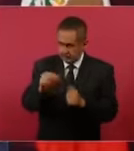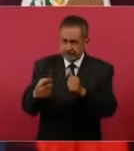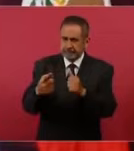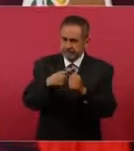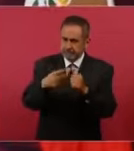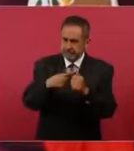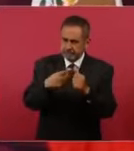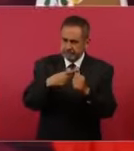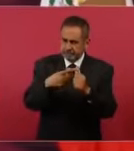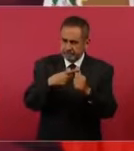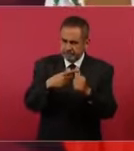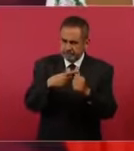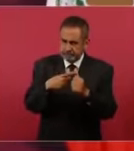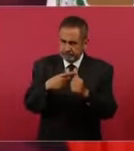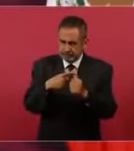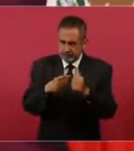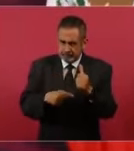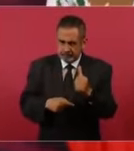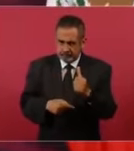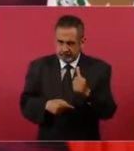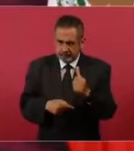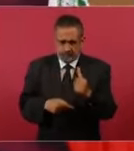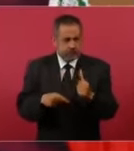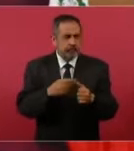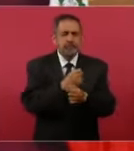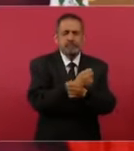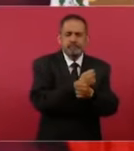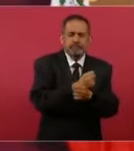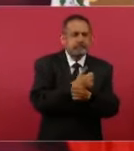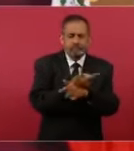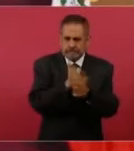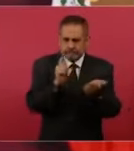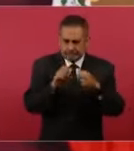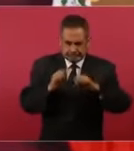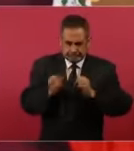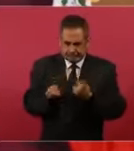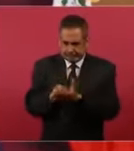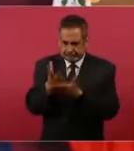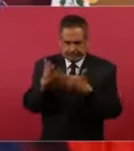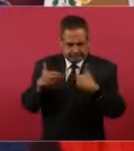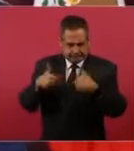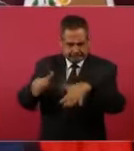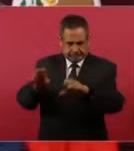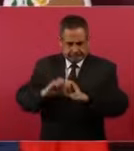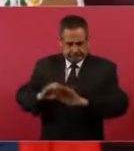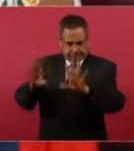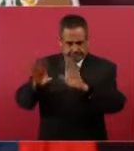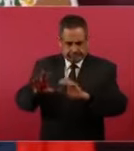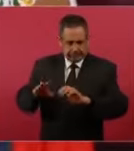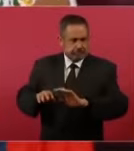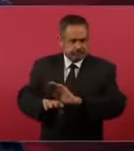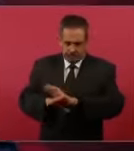queremos que liberen, porque